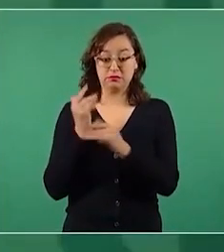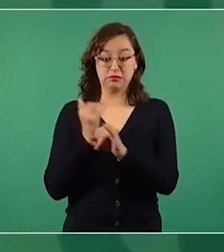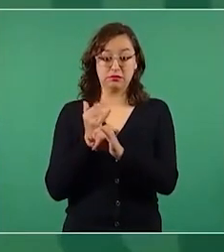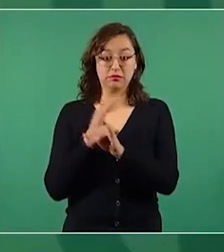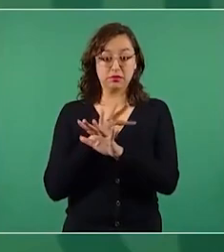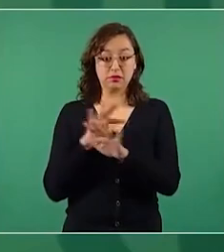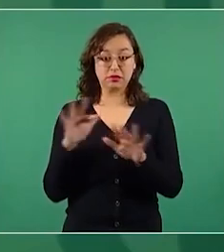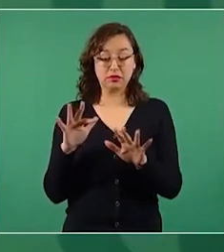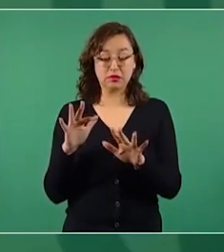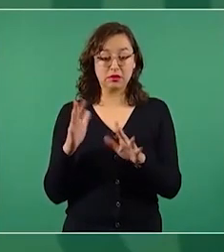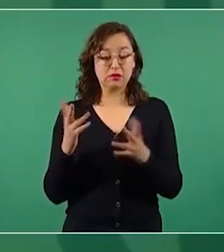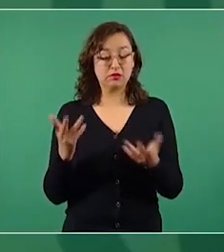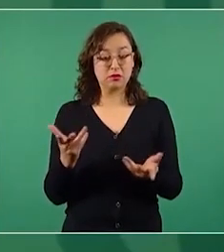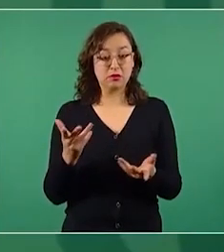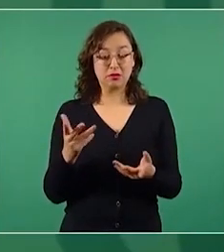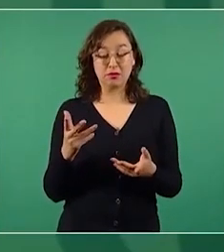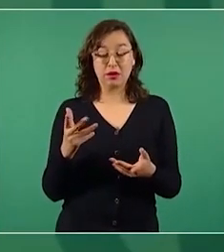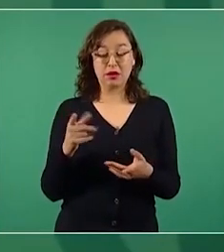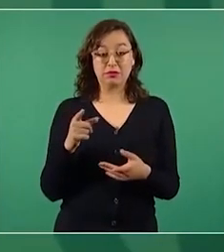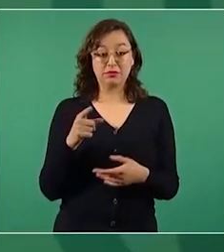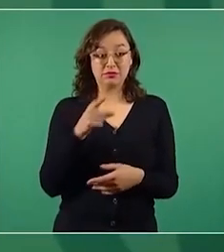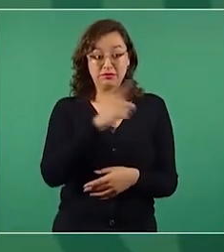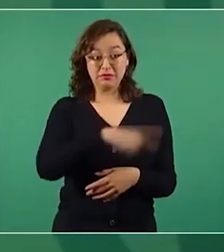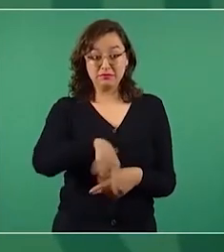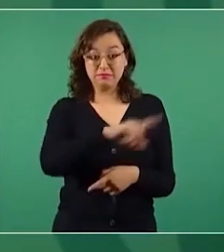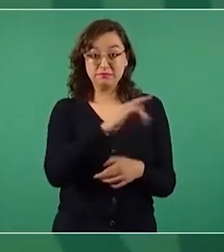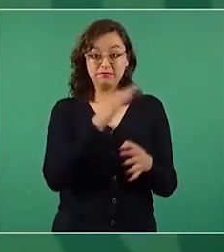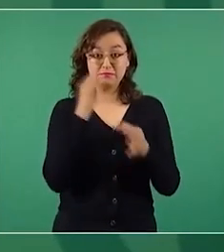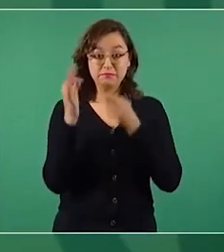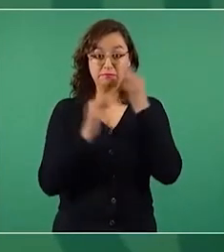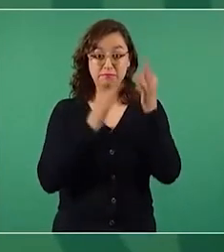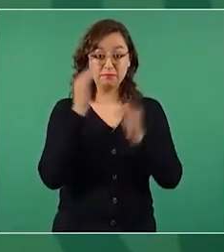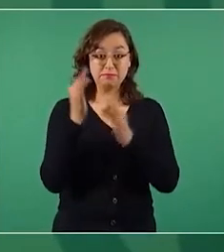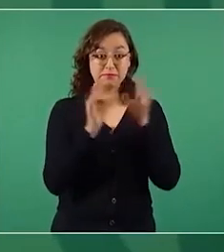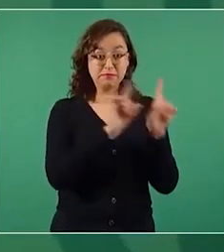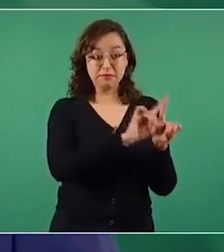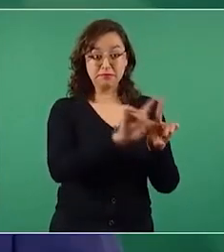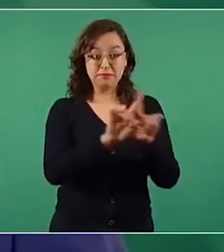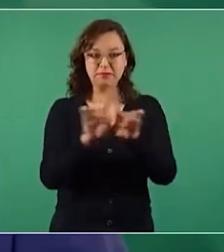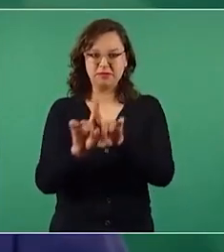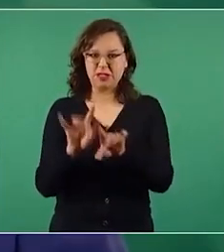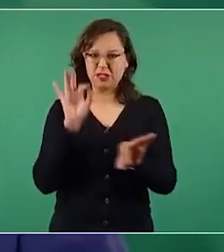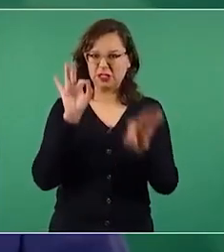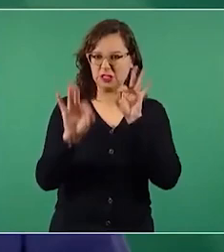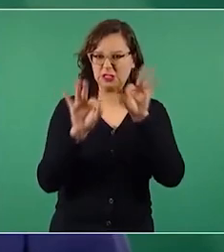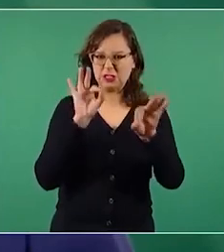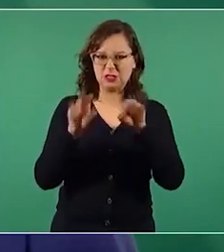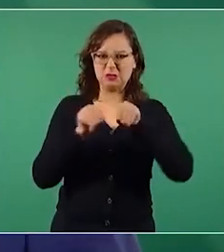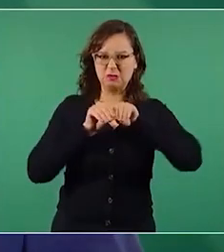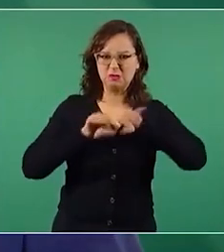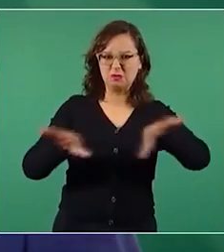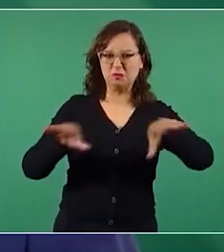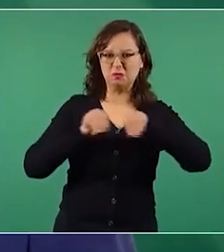de la manera tendenciosa en que actuaron los medios de información